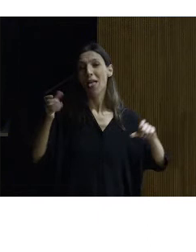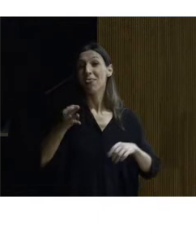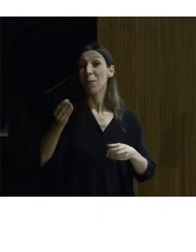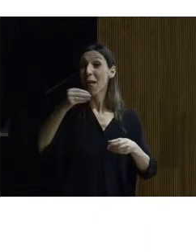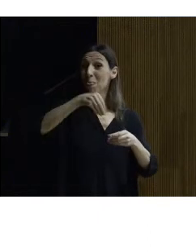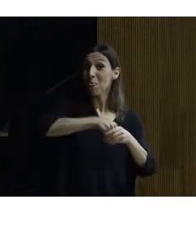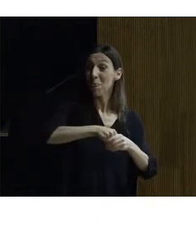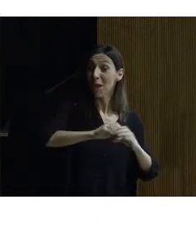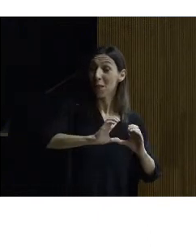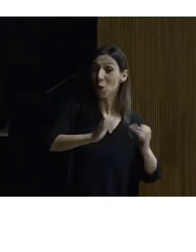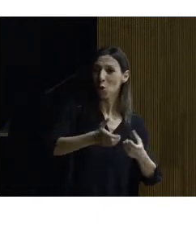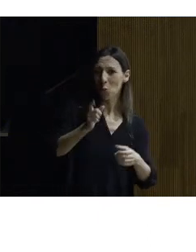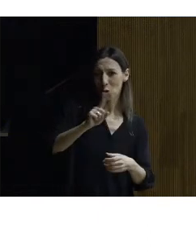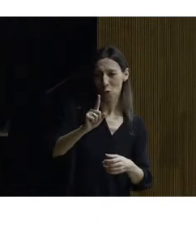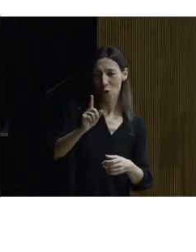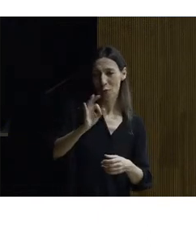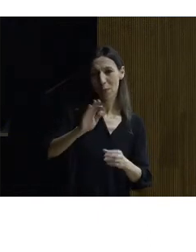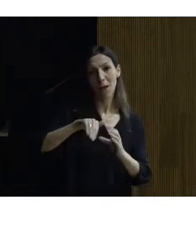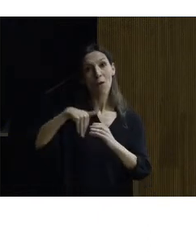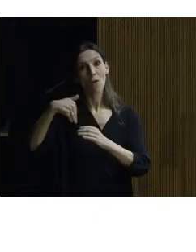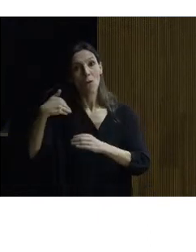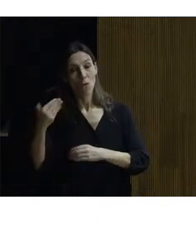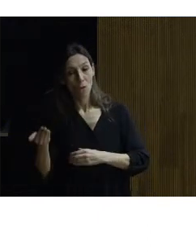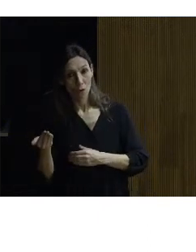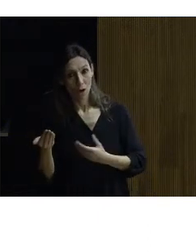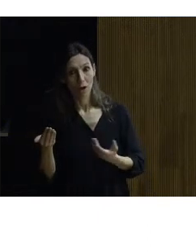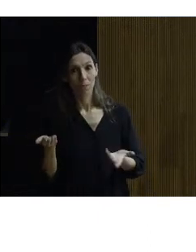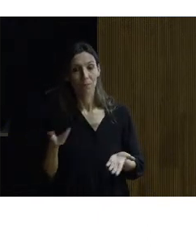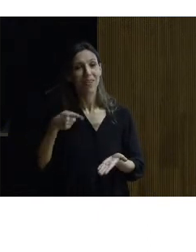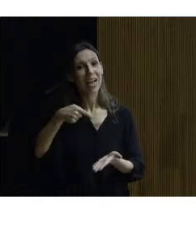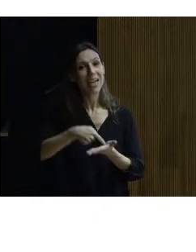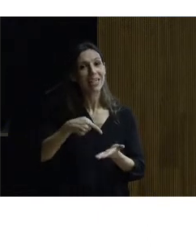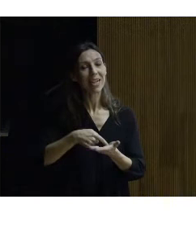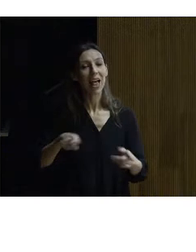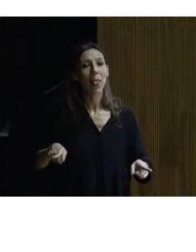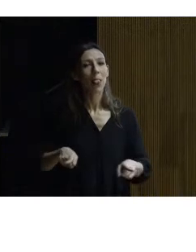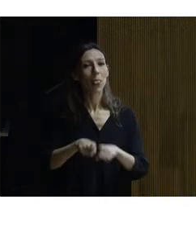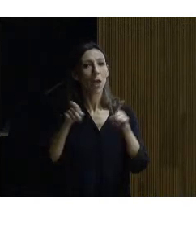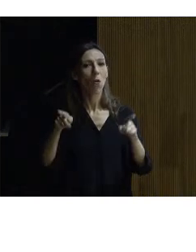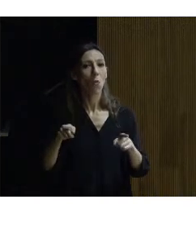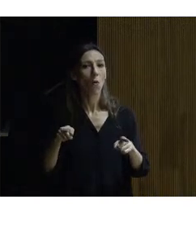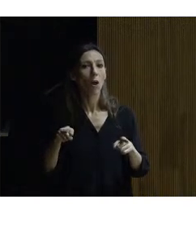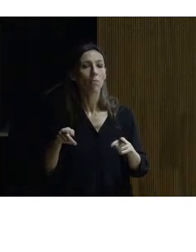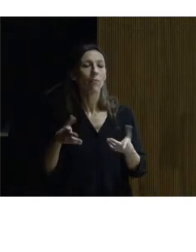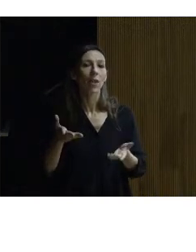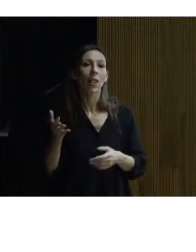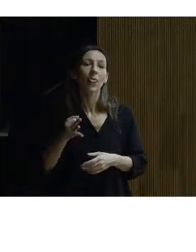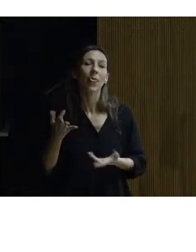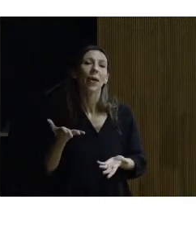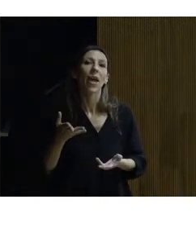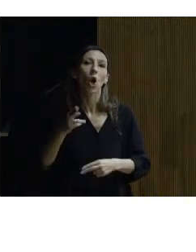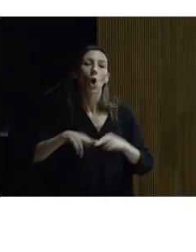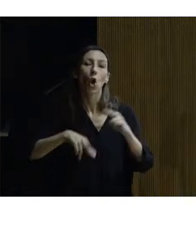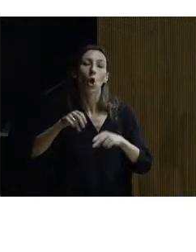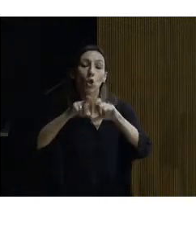da unos fondos y ella misma construye exige que cualquier intervención se haga por una constructora ajena me parece